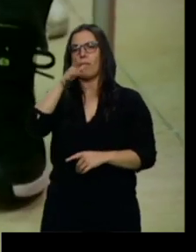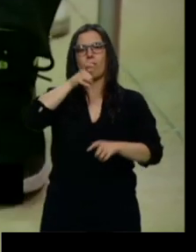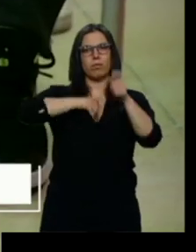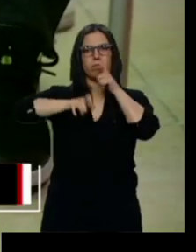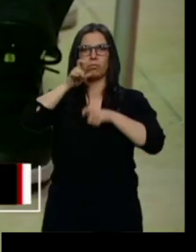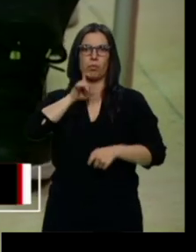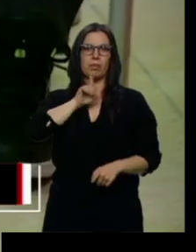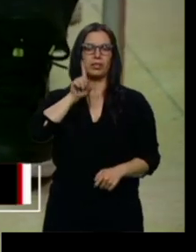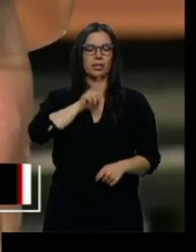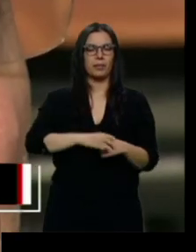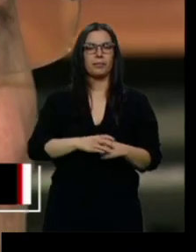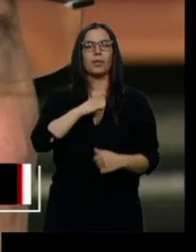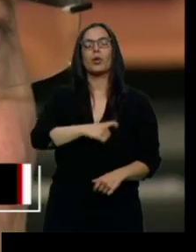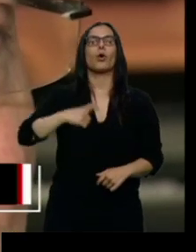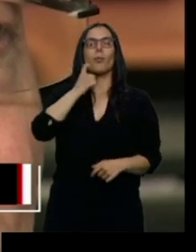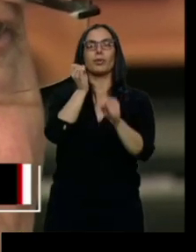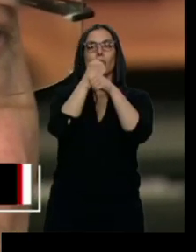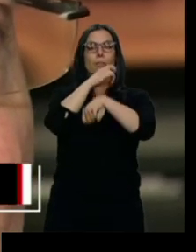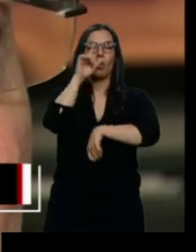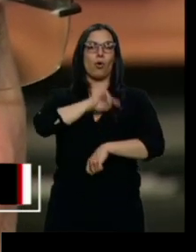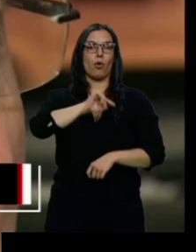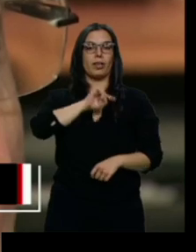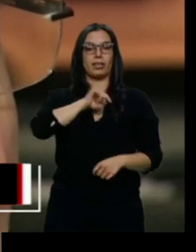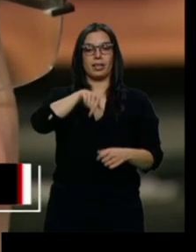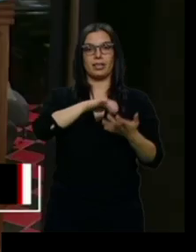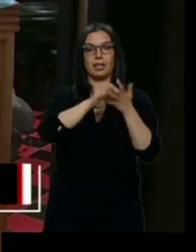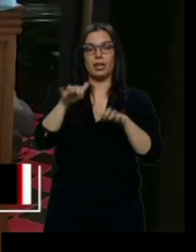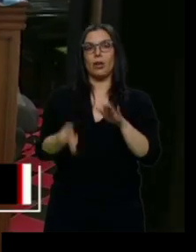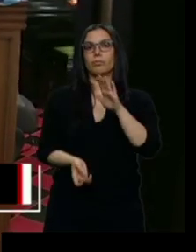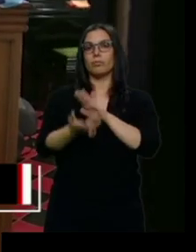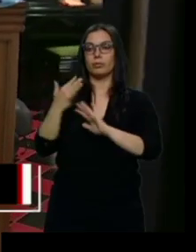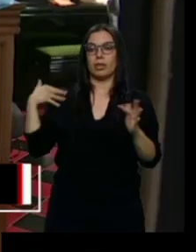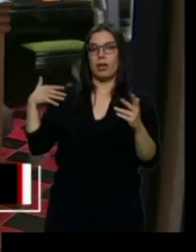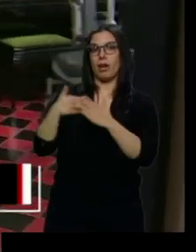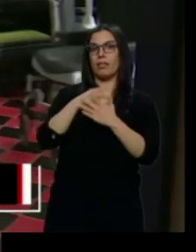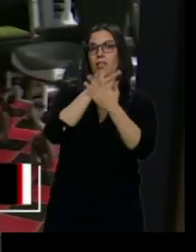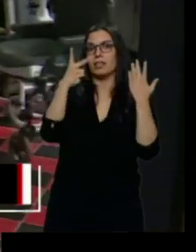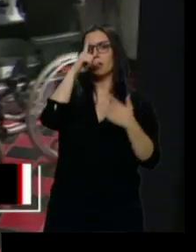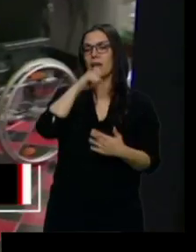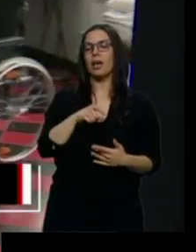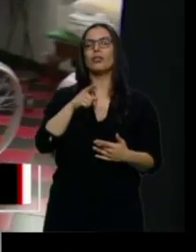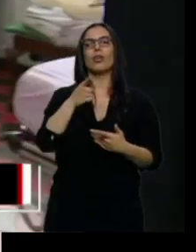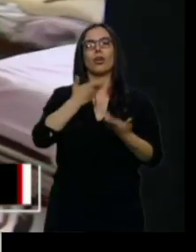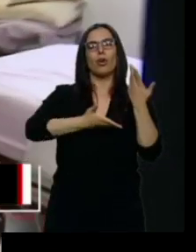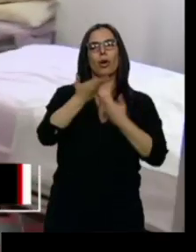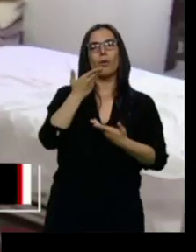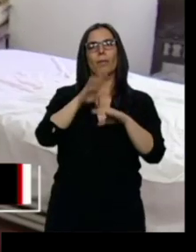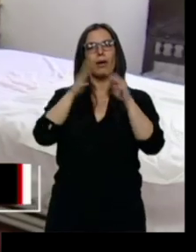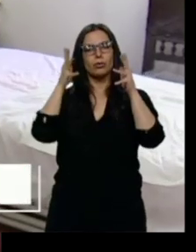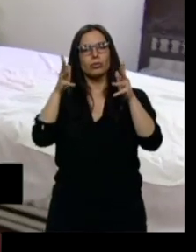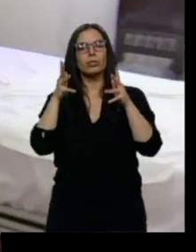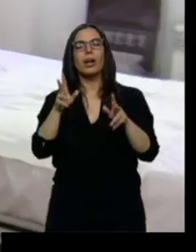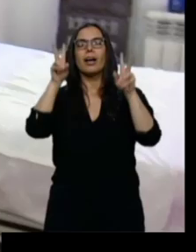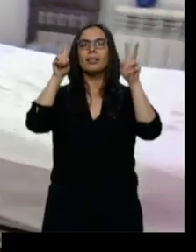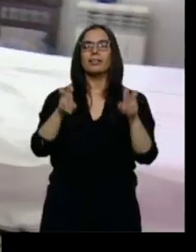Bioética de Castilla y León lleva 17 años asesorando en conflictos éticos que surgen en el ámbito sanitario. Su decisión no es vinculante, pero